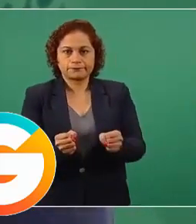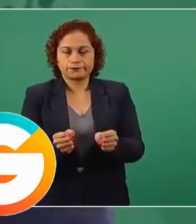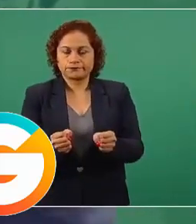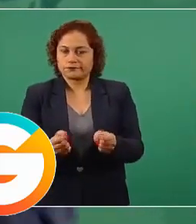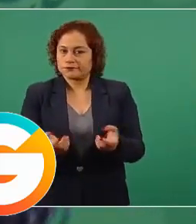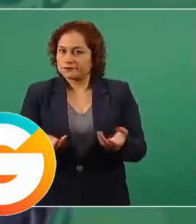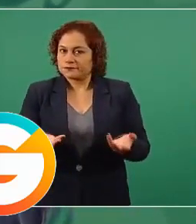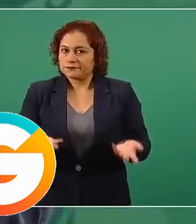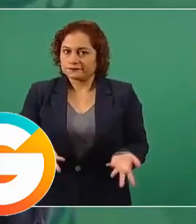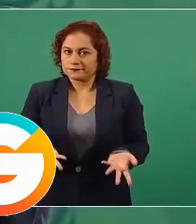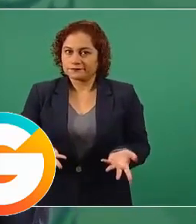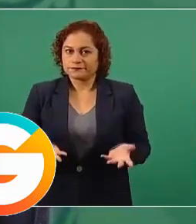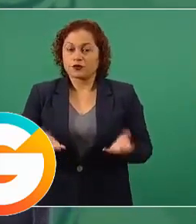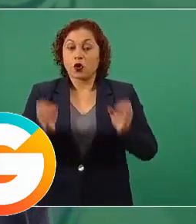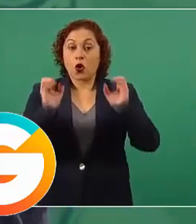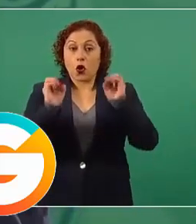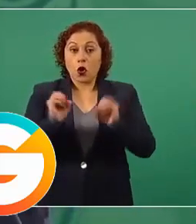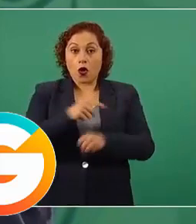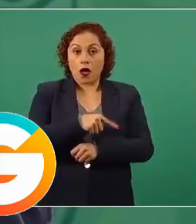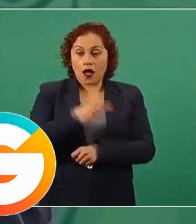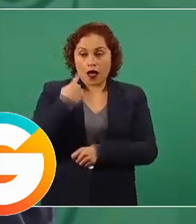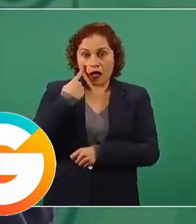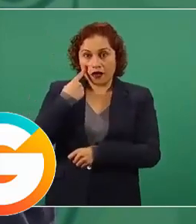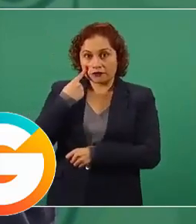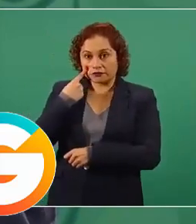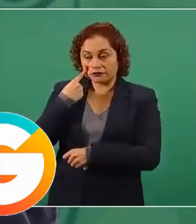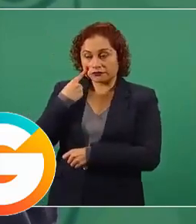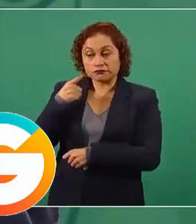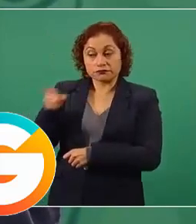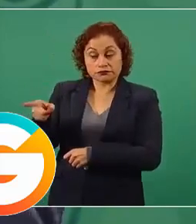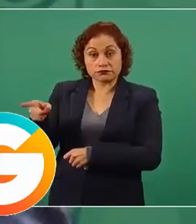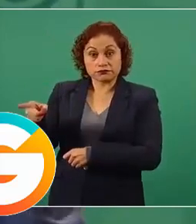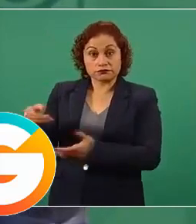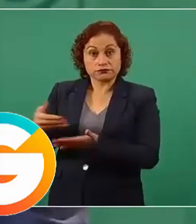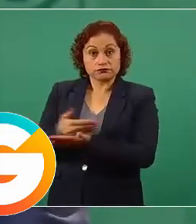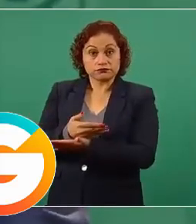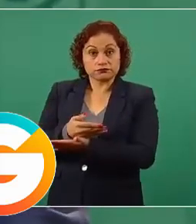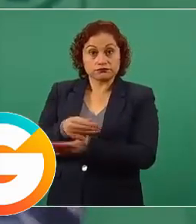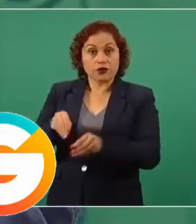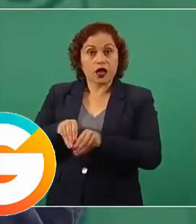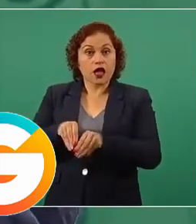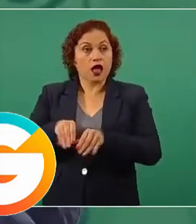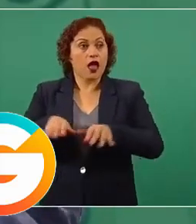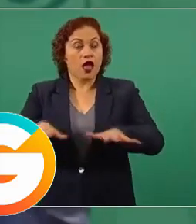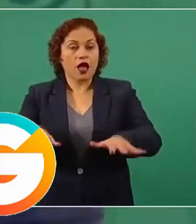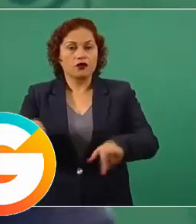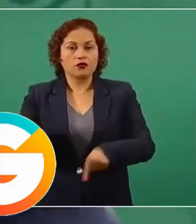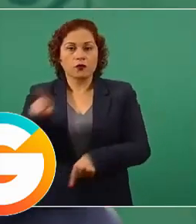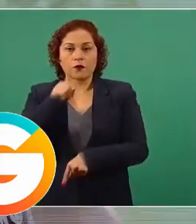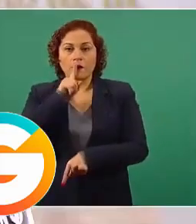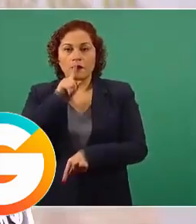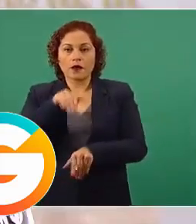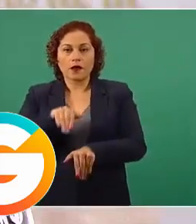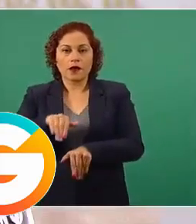O si te metes, no hagas campaña, te desapareces.